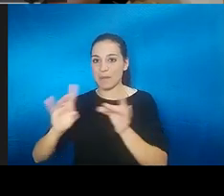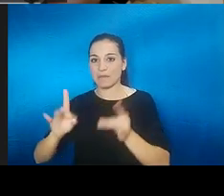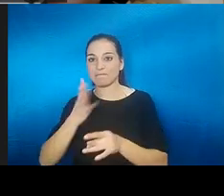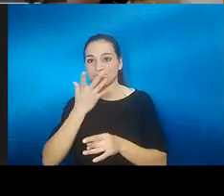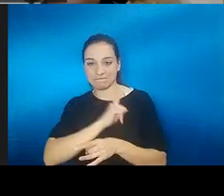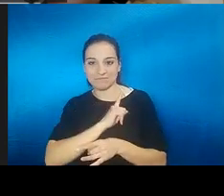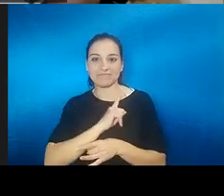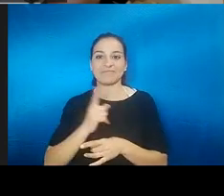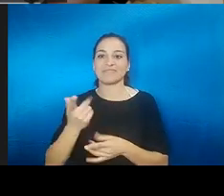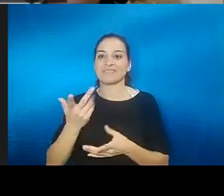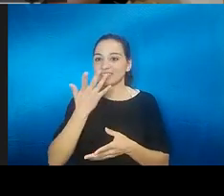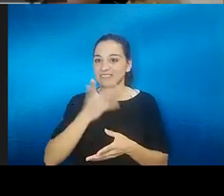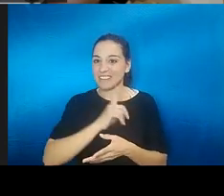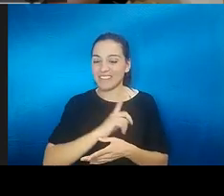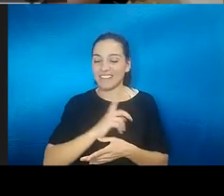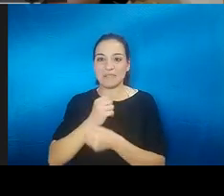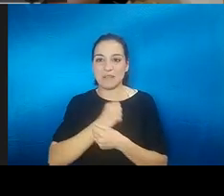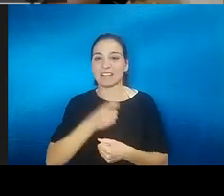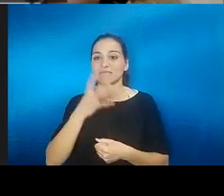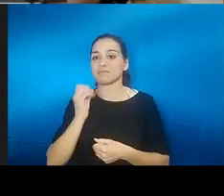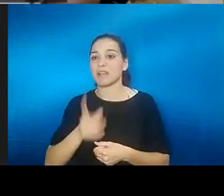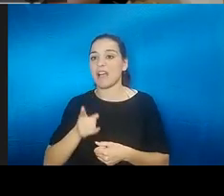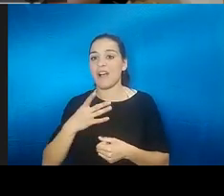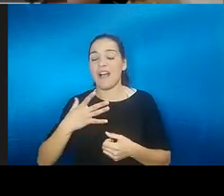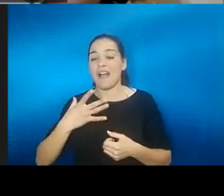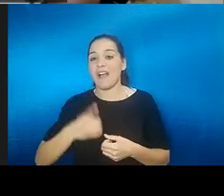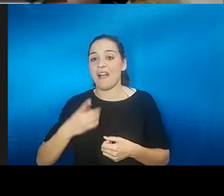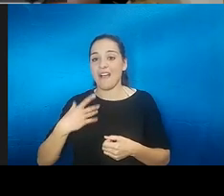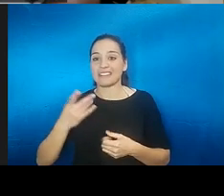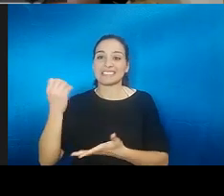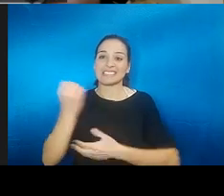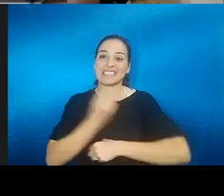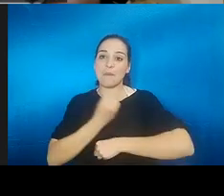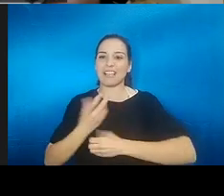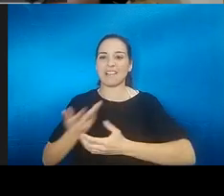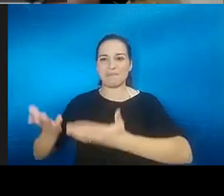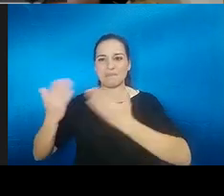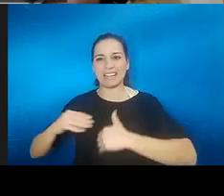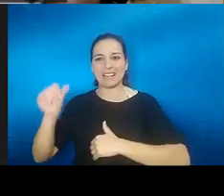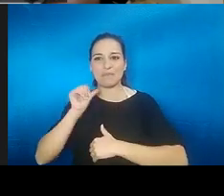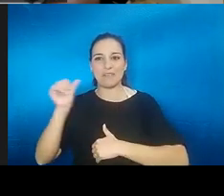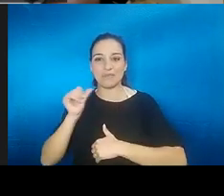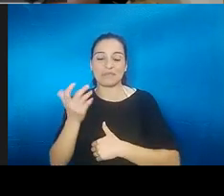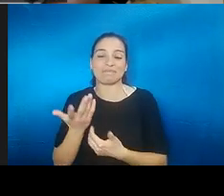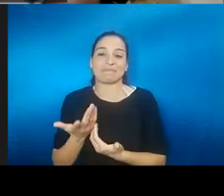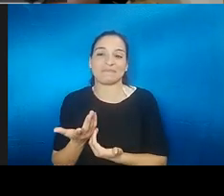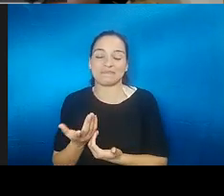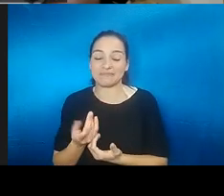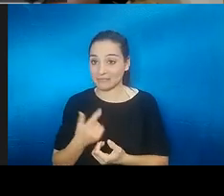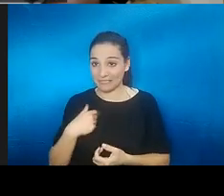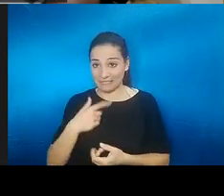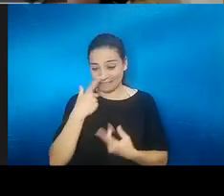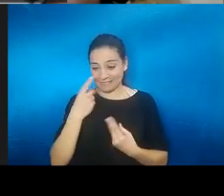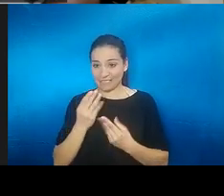sigan regalando perfume en Navidad que es algo que no llego a entender o sea pero es como se hace referencia al sentido del